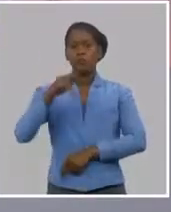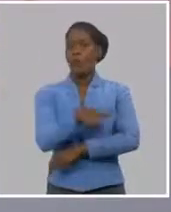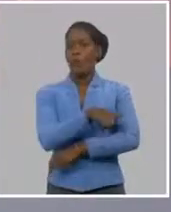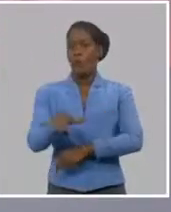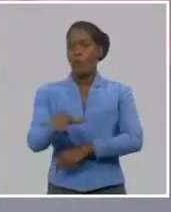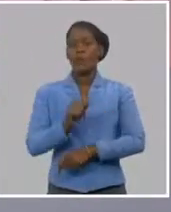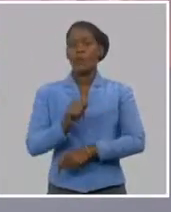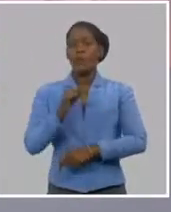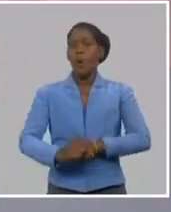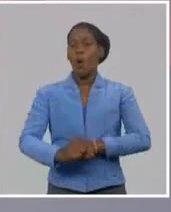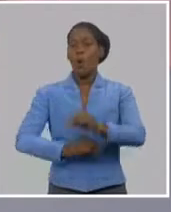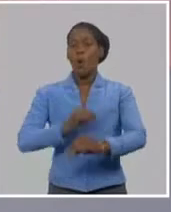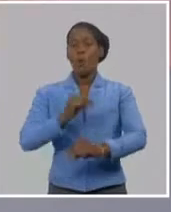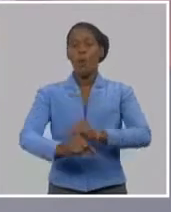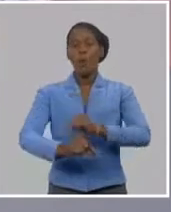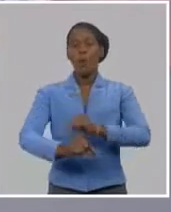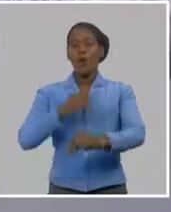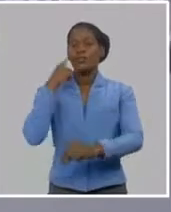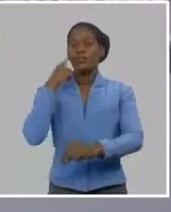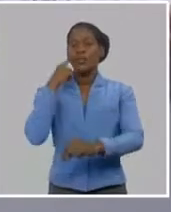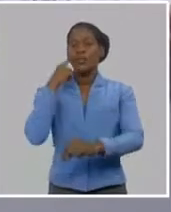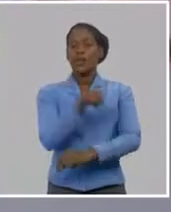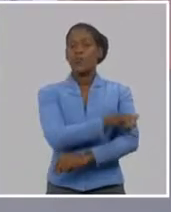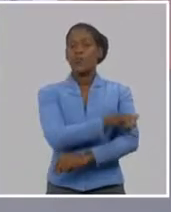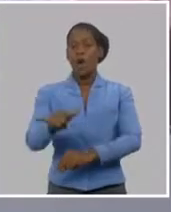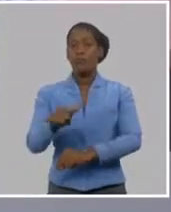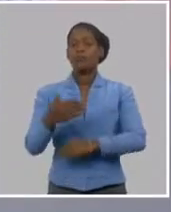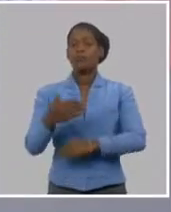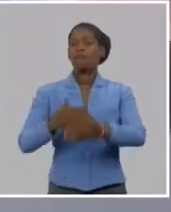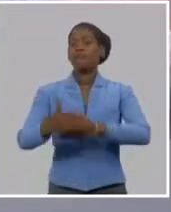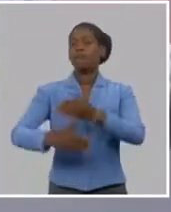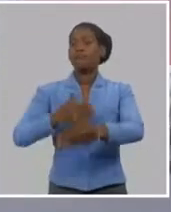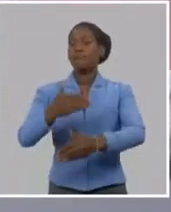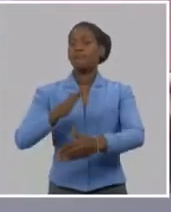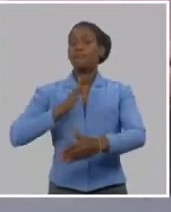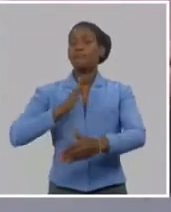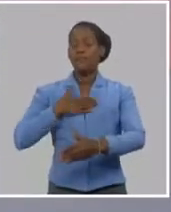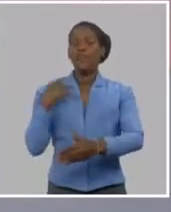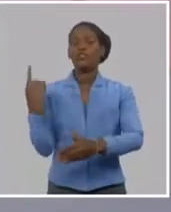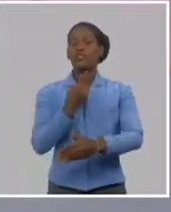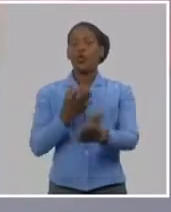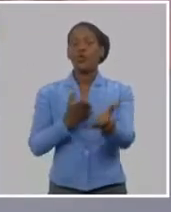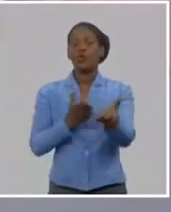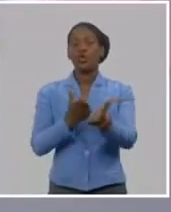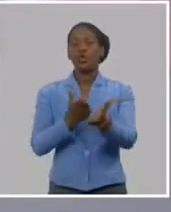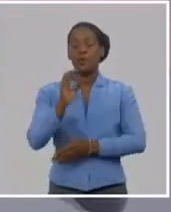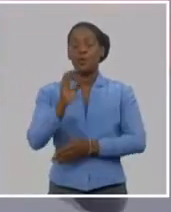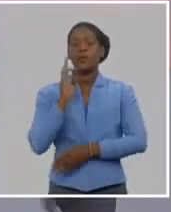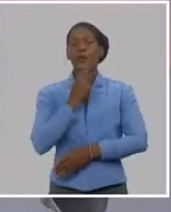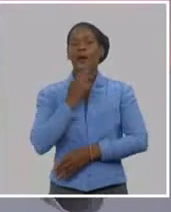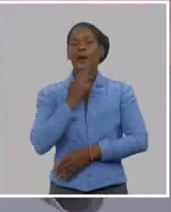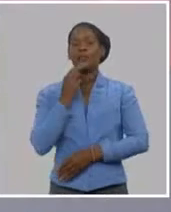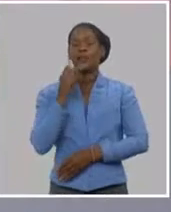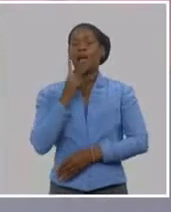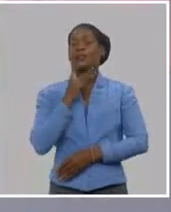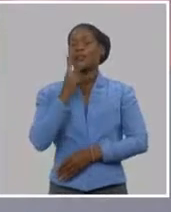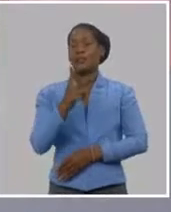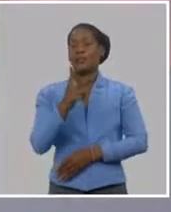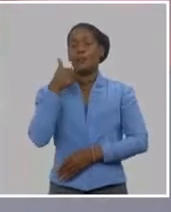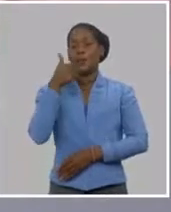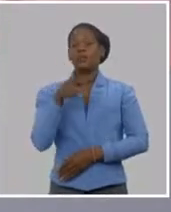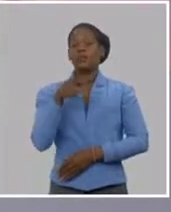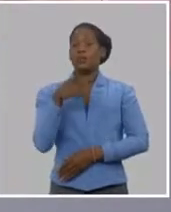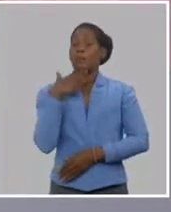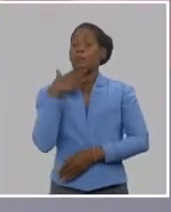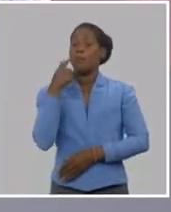nosotros en algún momento, la generación nuestra se convertirá y se está convirtiendo entonces en los nuevos maestros y